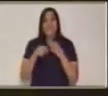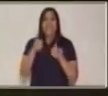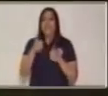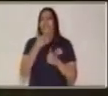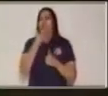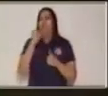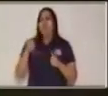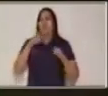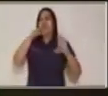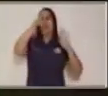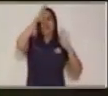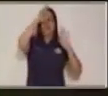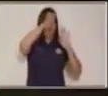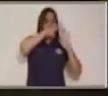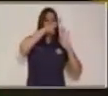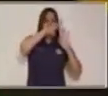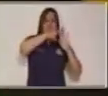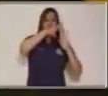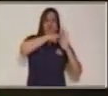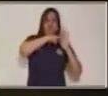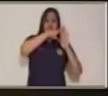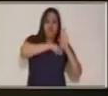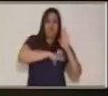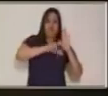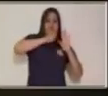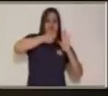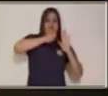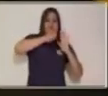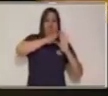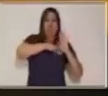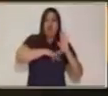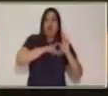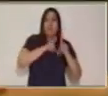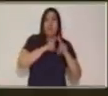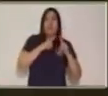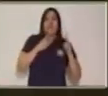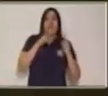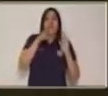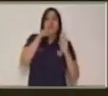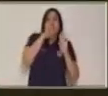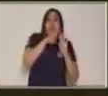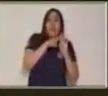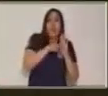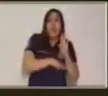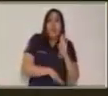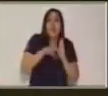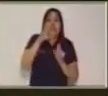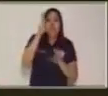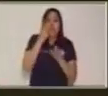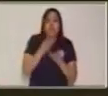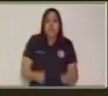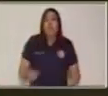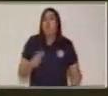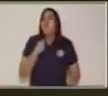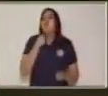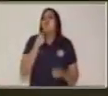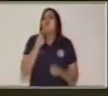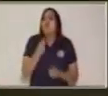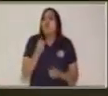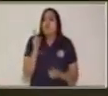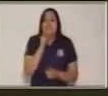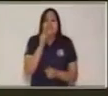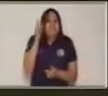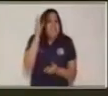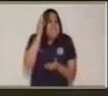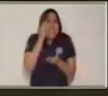bajemos rayitas a nuestra voz. Pero se está bajando mucho y creo que